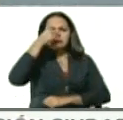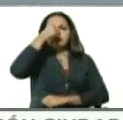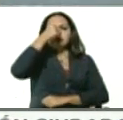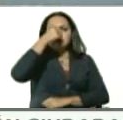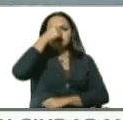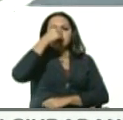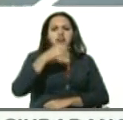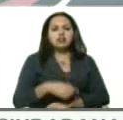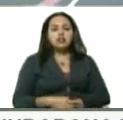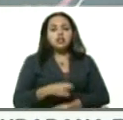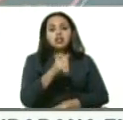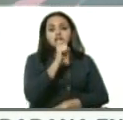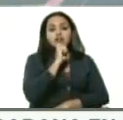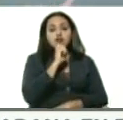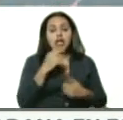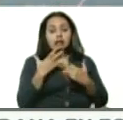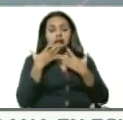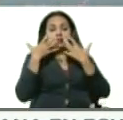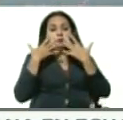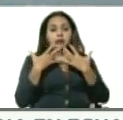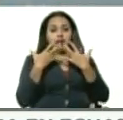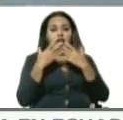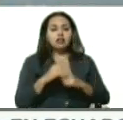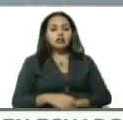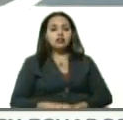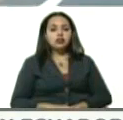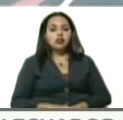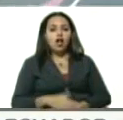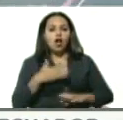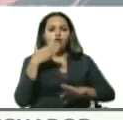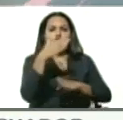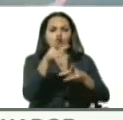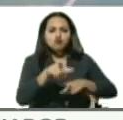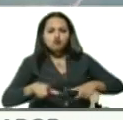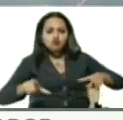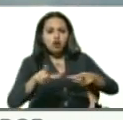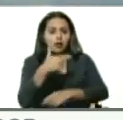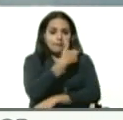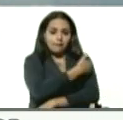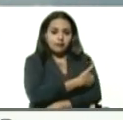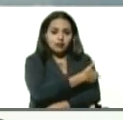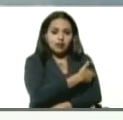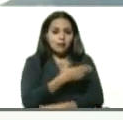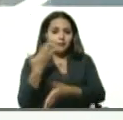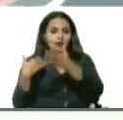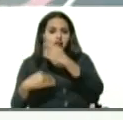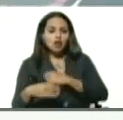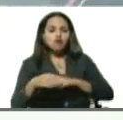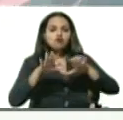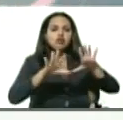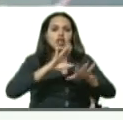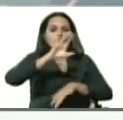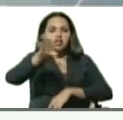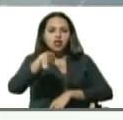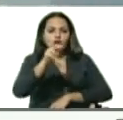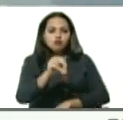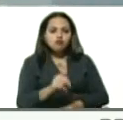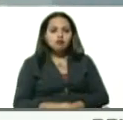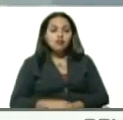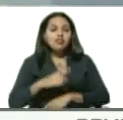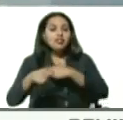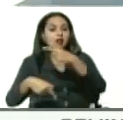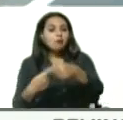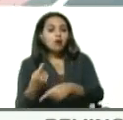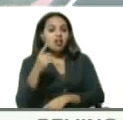dificultad para respirar. Fue un centro centinela el pasado 10 de junio, 14 días después